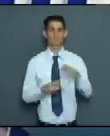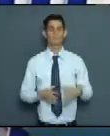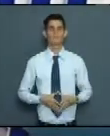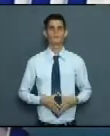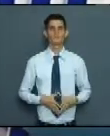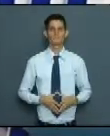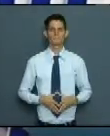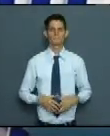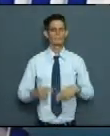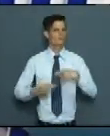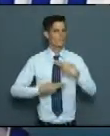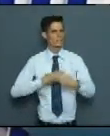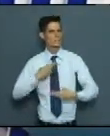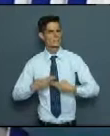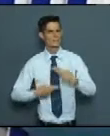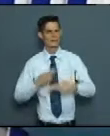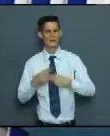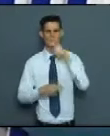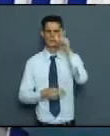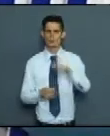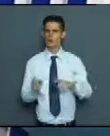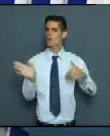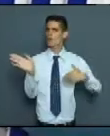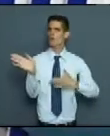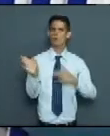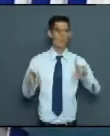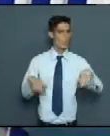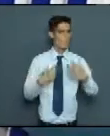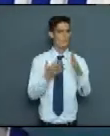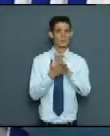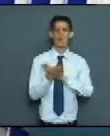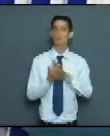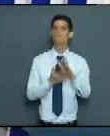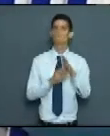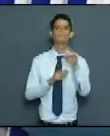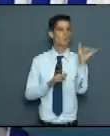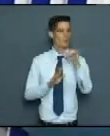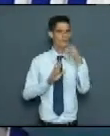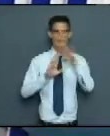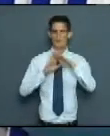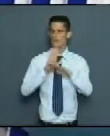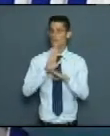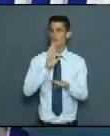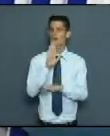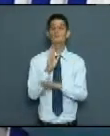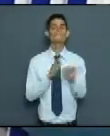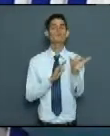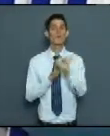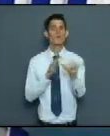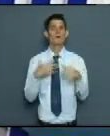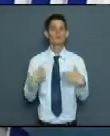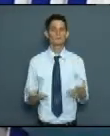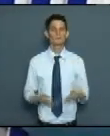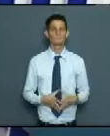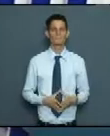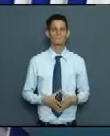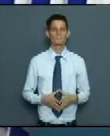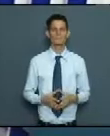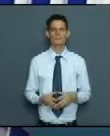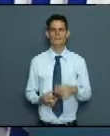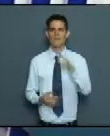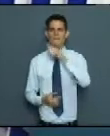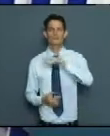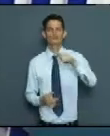enfrentamiento que hay que hacer a las personas que violan lo establecido, pero también ha sido aprovechado este momento por personas